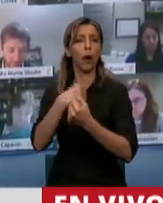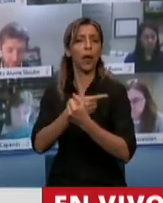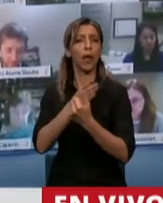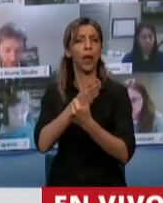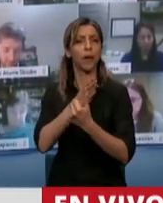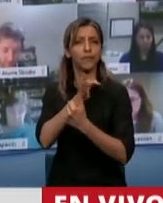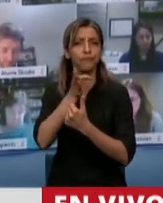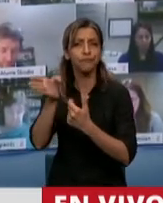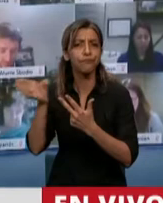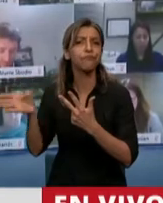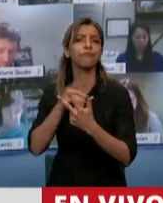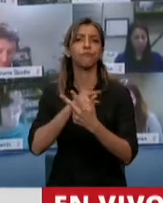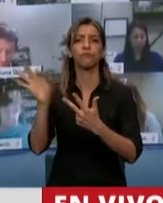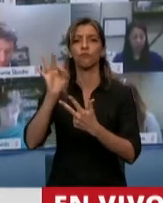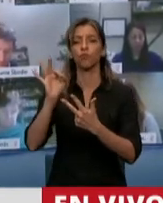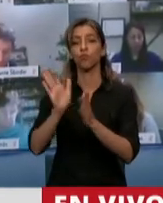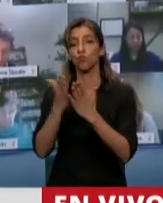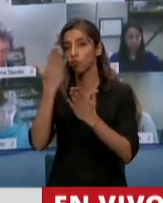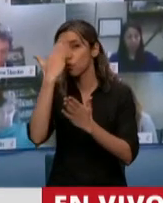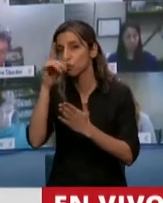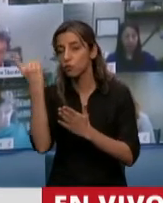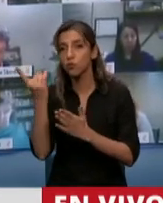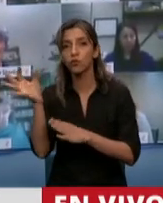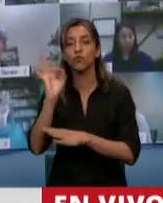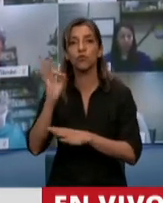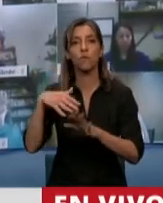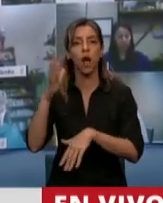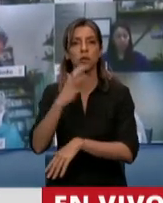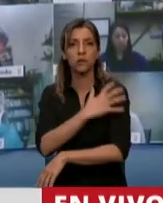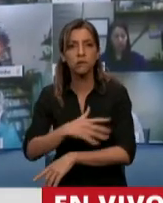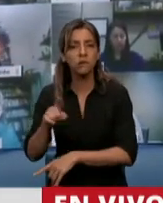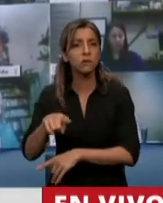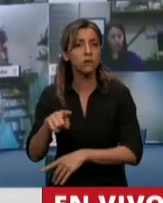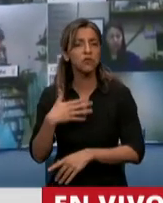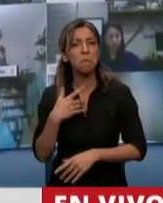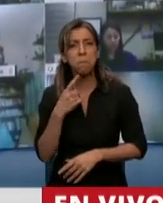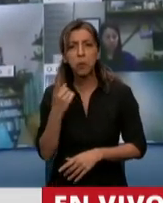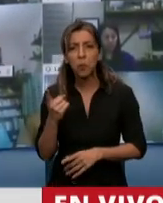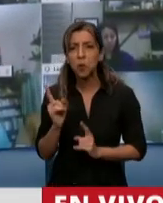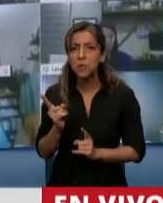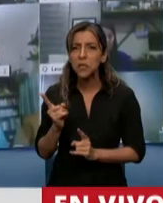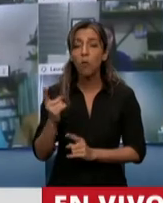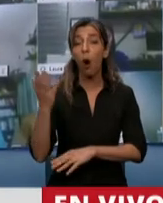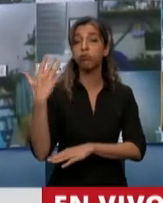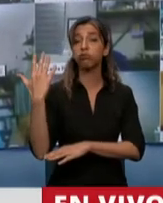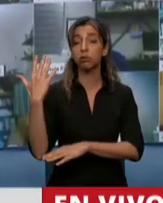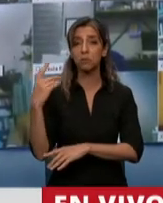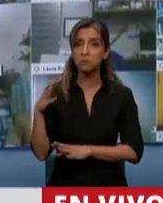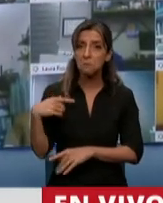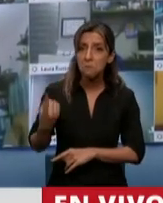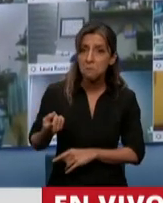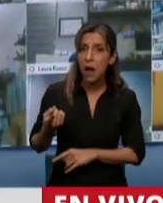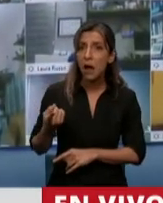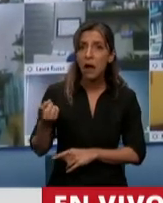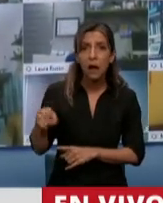de los sectores de menores recursos. ¿Con qué cara mirarán mañana a los mozos, a los hoteleros,